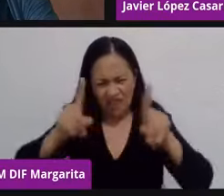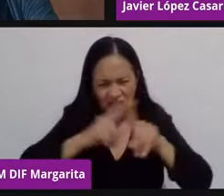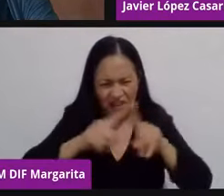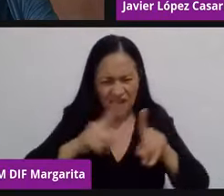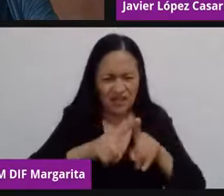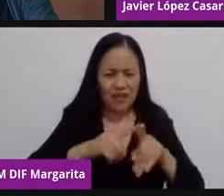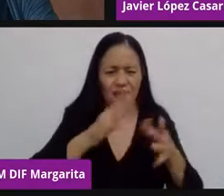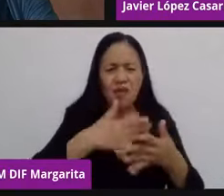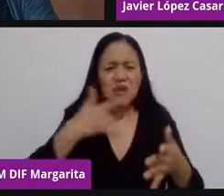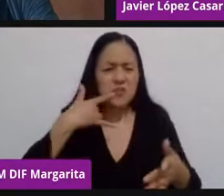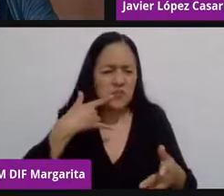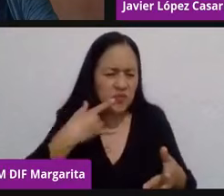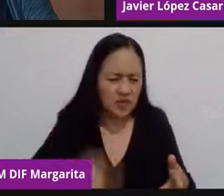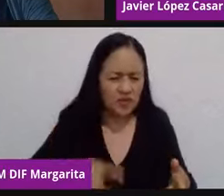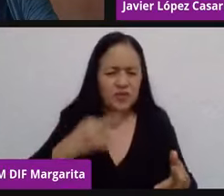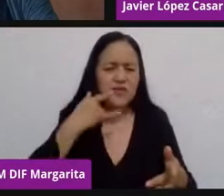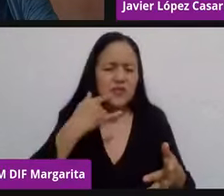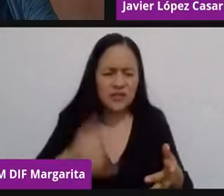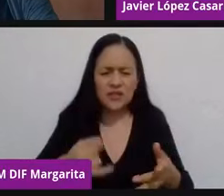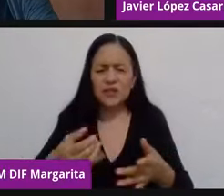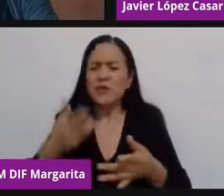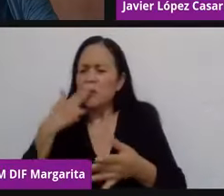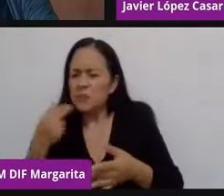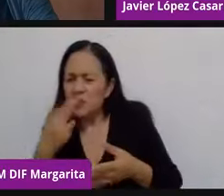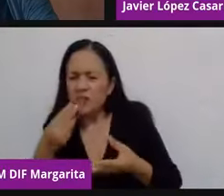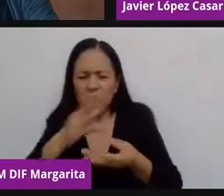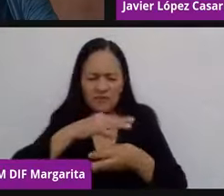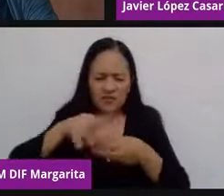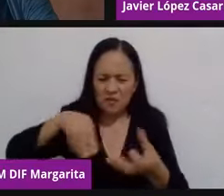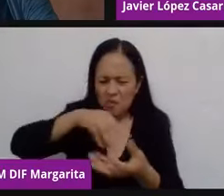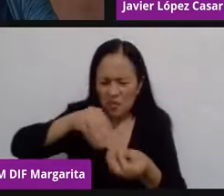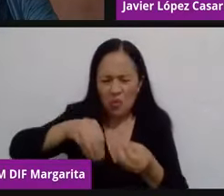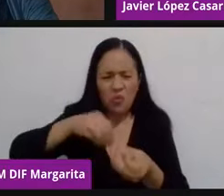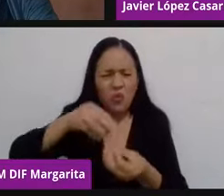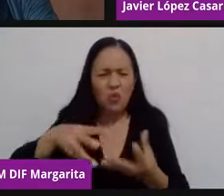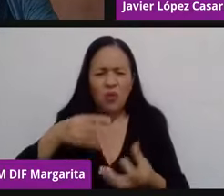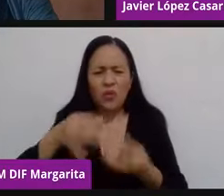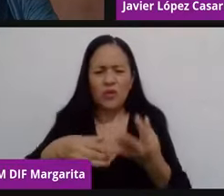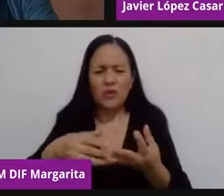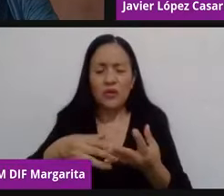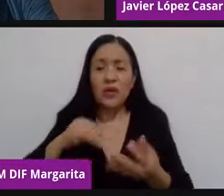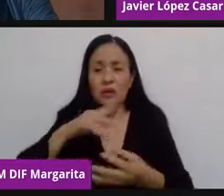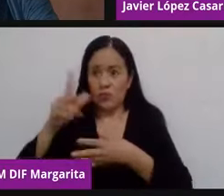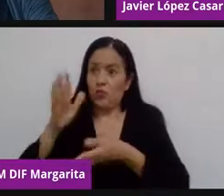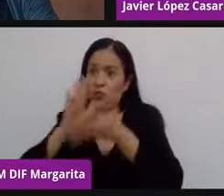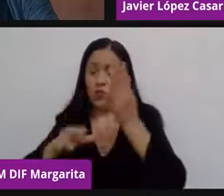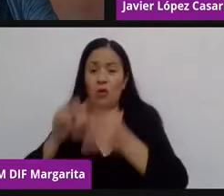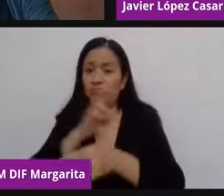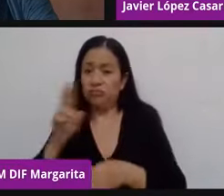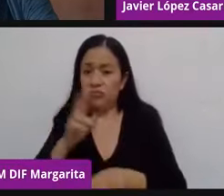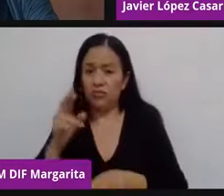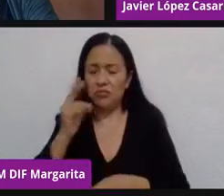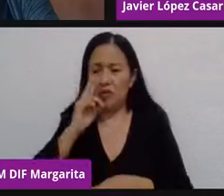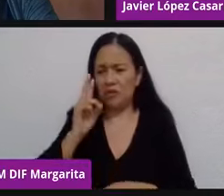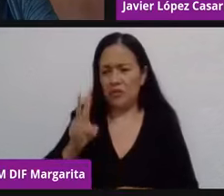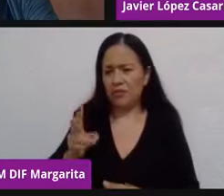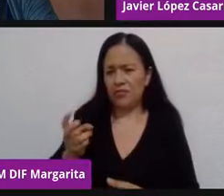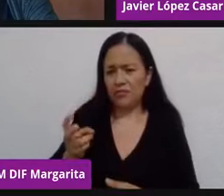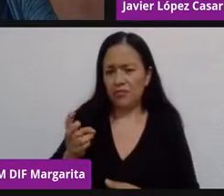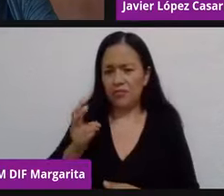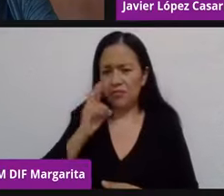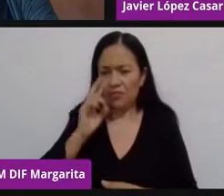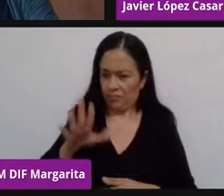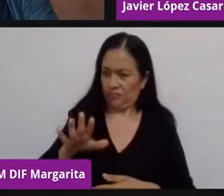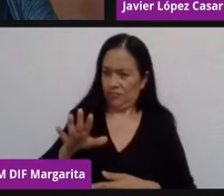picante, con lo salado. Pero no nada más eso, de repente empieza uno a tener una experiencia cuando llega a un restaurante y los platos son de